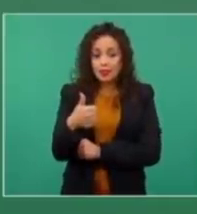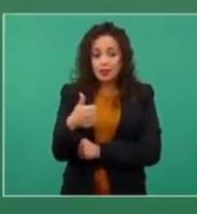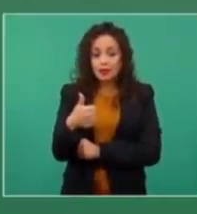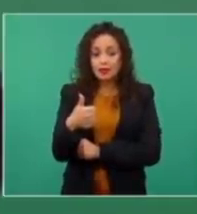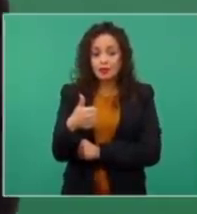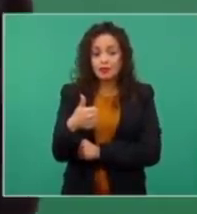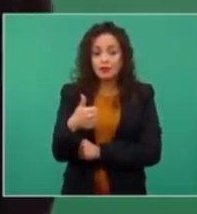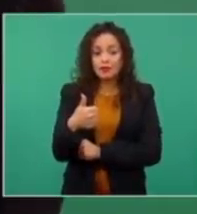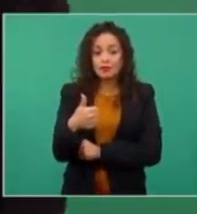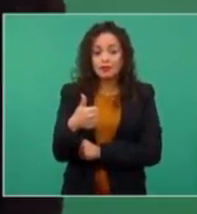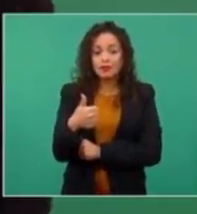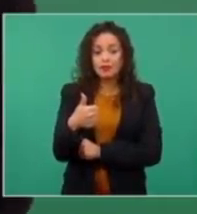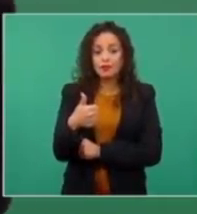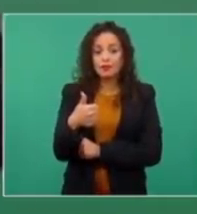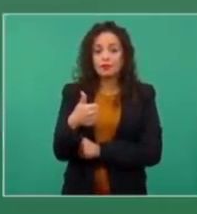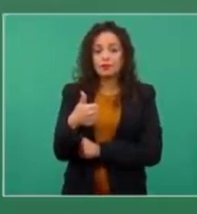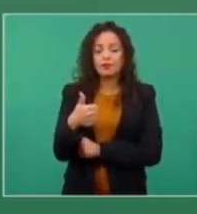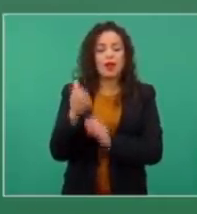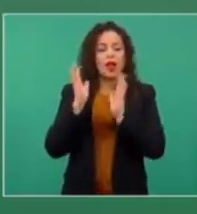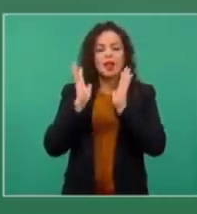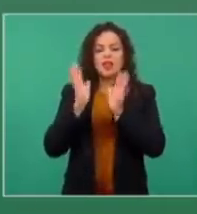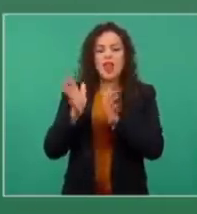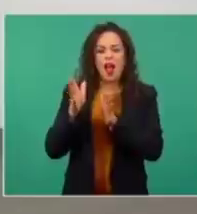que iba a ser independiente el INE.